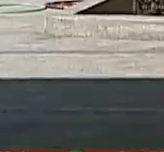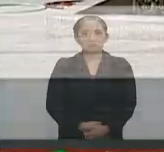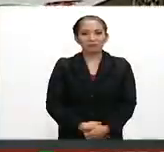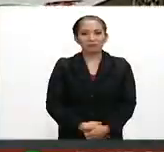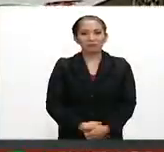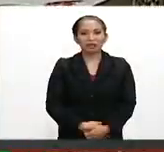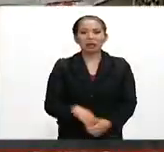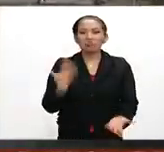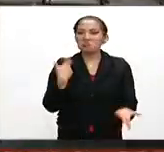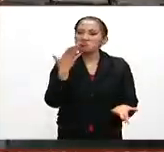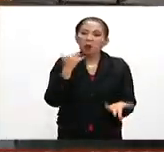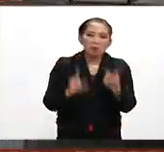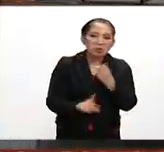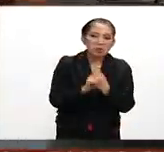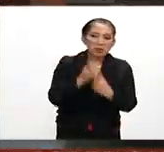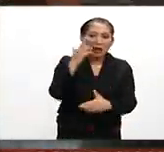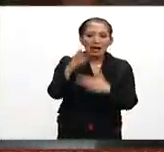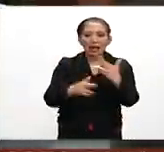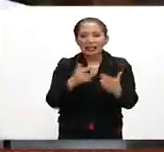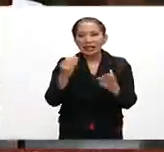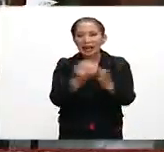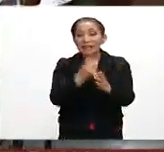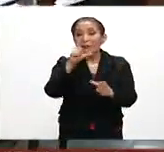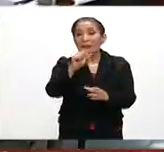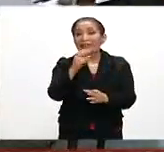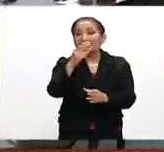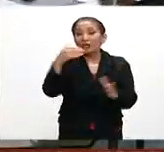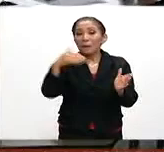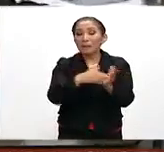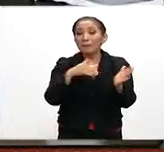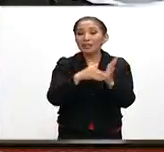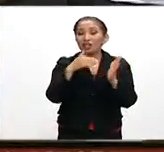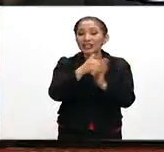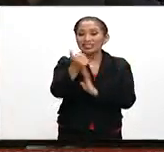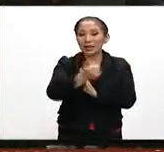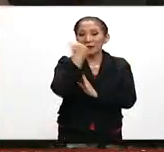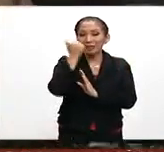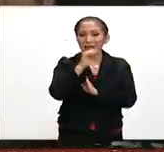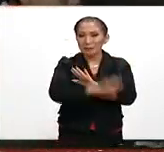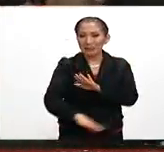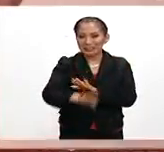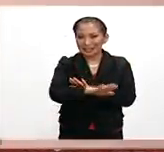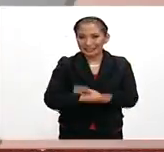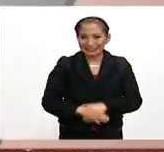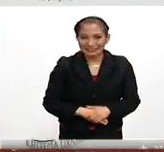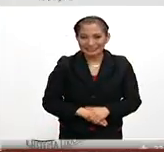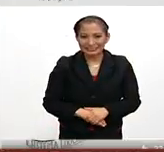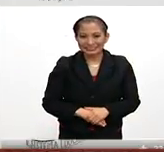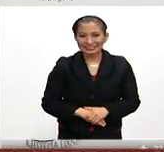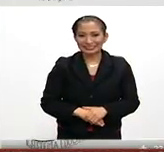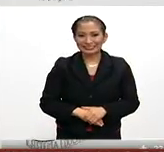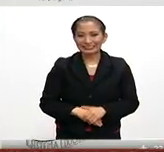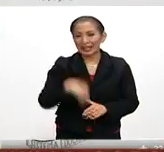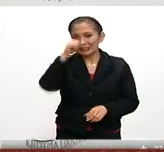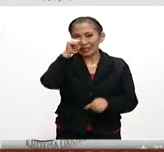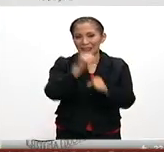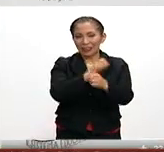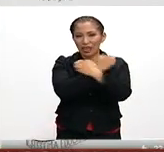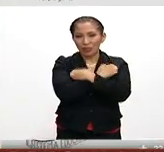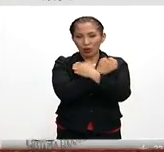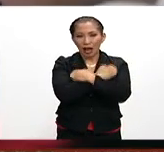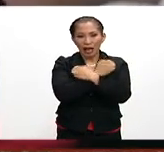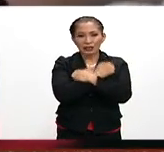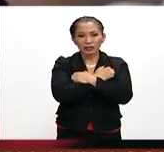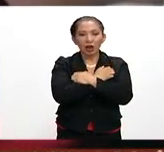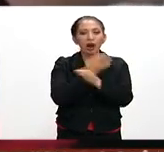Sin incidentes, el regreso a clases de más de 25 millones de alumnos de nivel básico. El Secretario de Educación